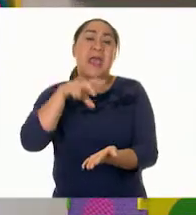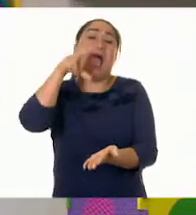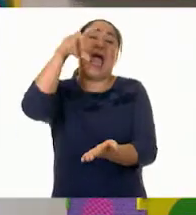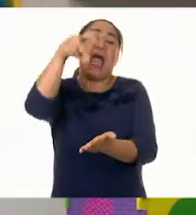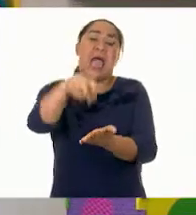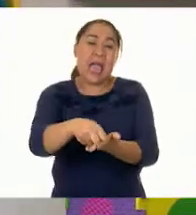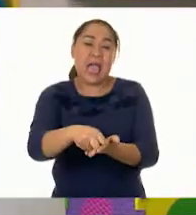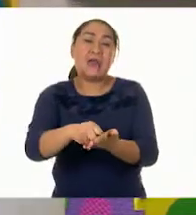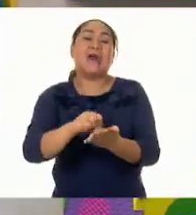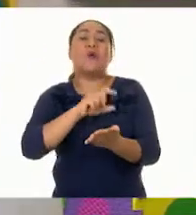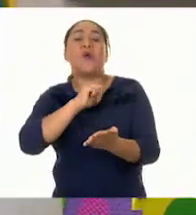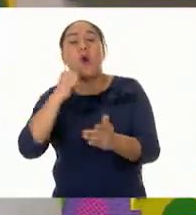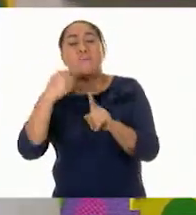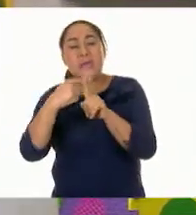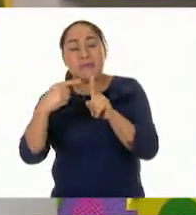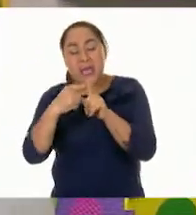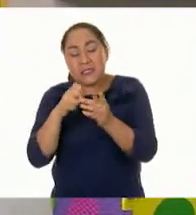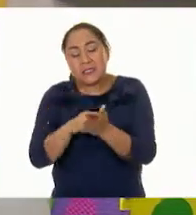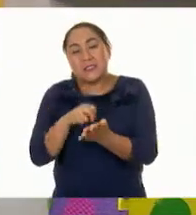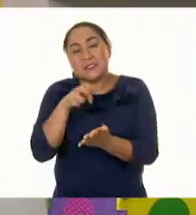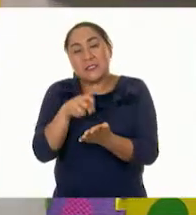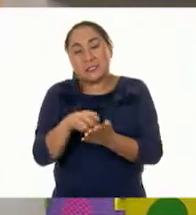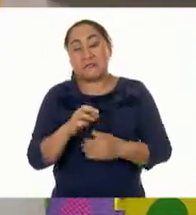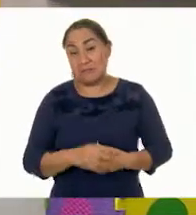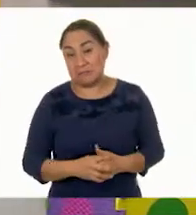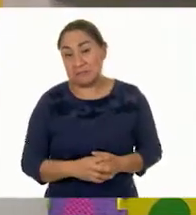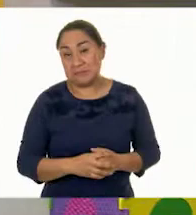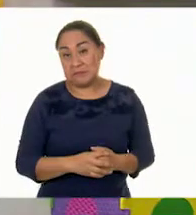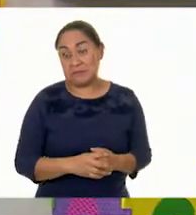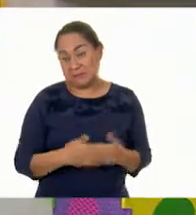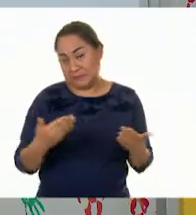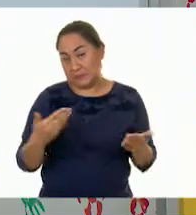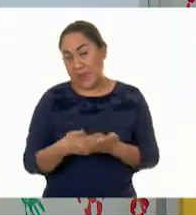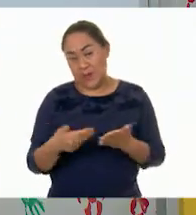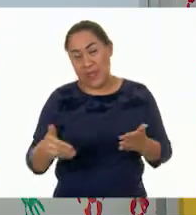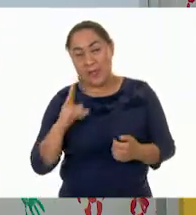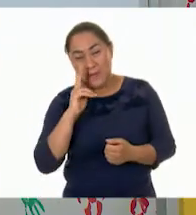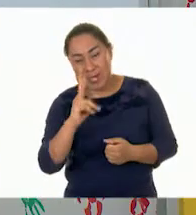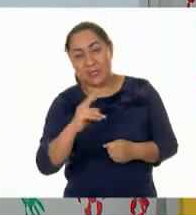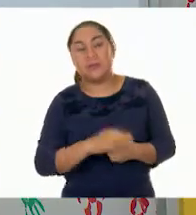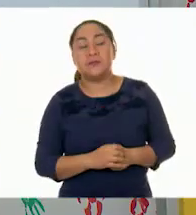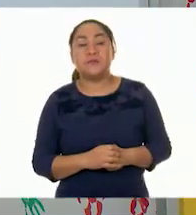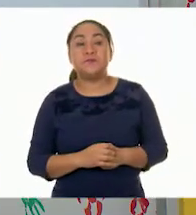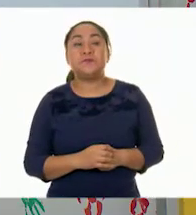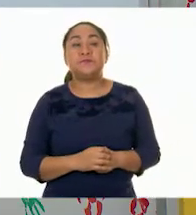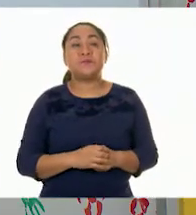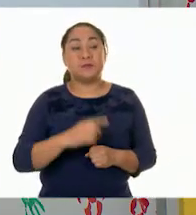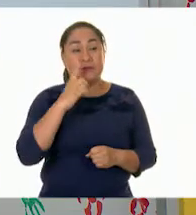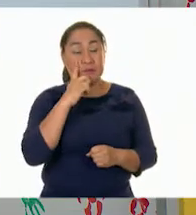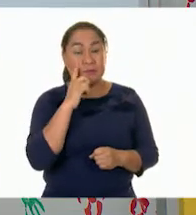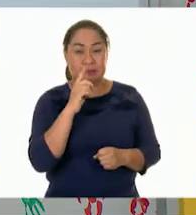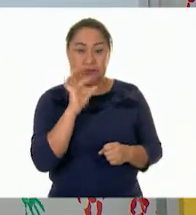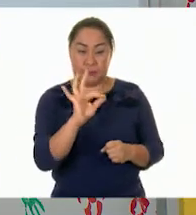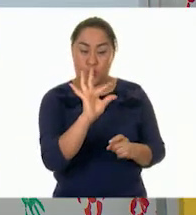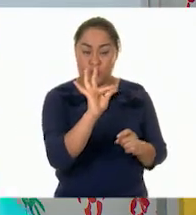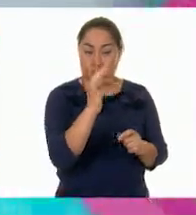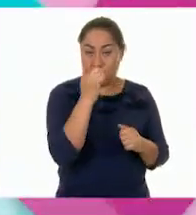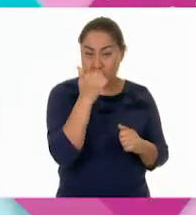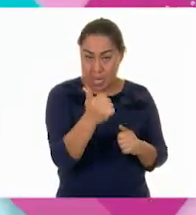sería un salto mediano. Exacto. Entonces vamos a ver. Es primer salto. Tenemos cuarenta y seis